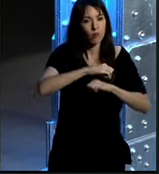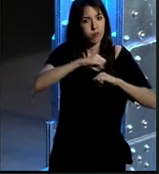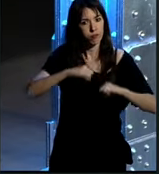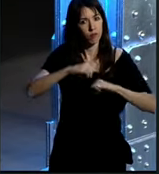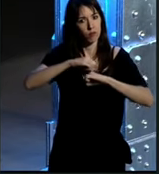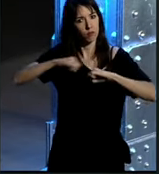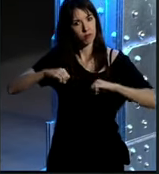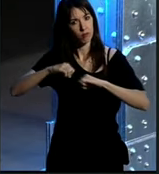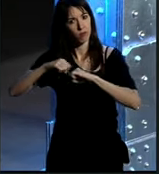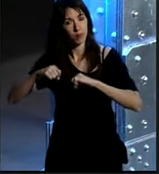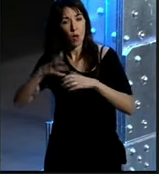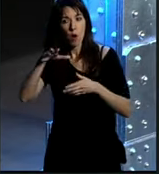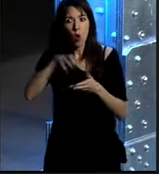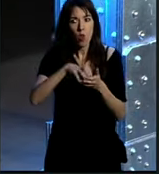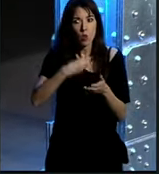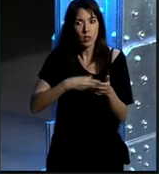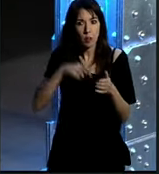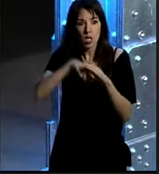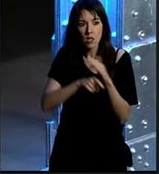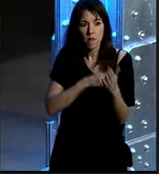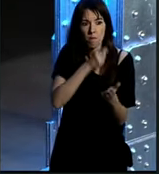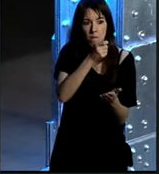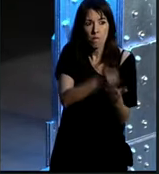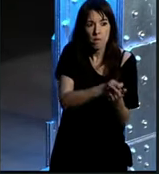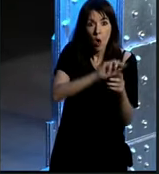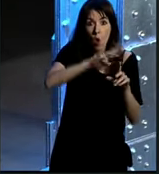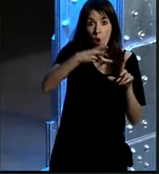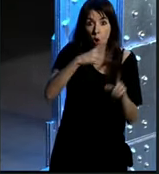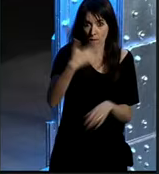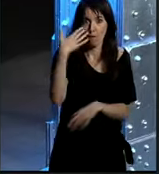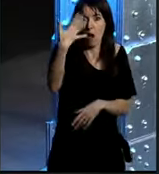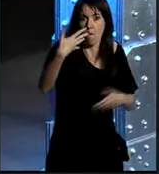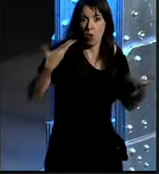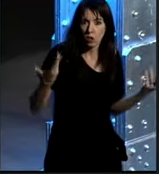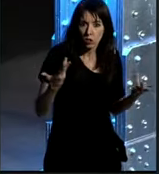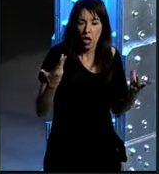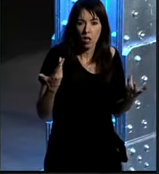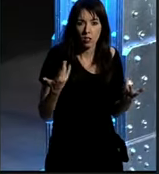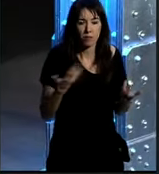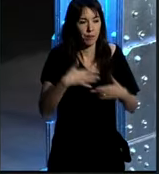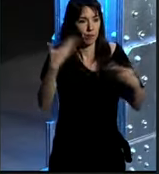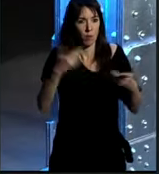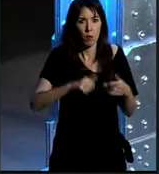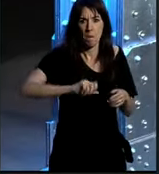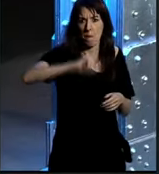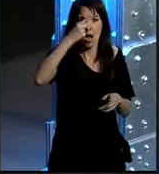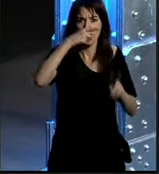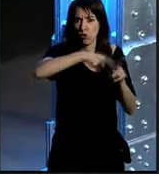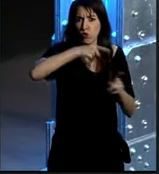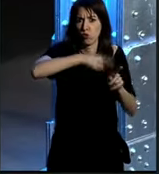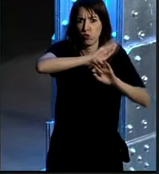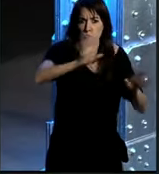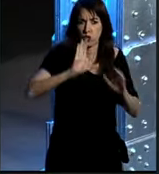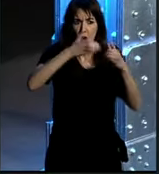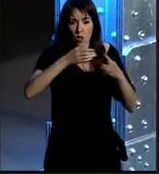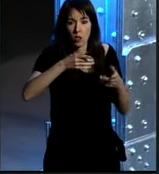muchas ocasiones la duda que tienes es si invertir recursos en una plataforma que no sabes que hoy es muy famosa y que hoy es la que más se utiliza por parte de un